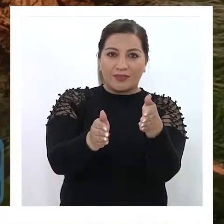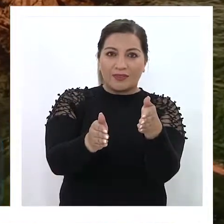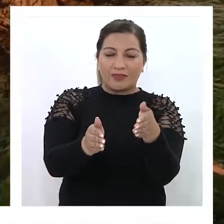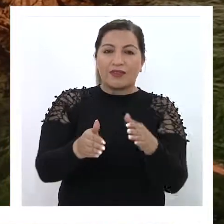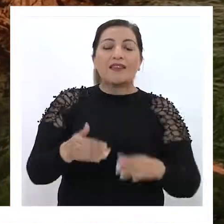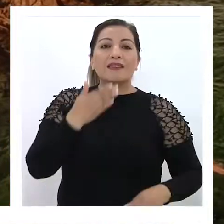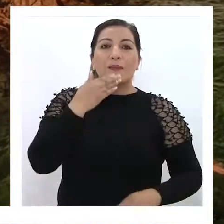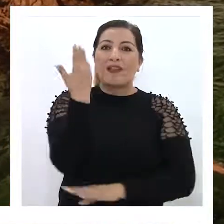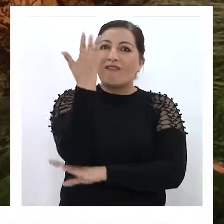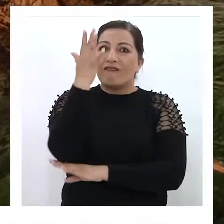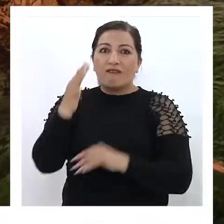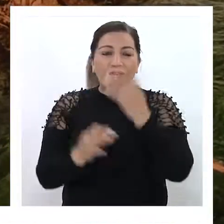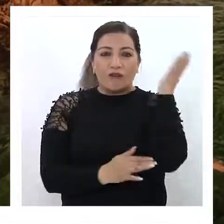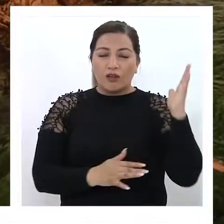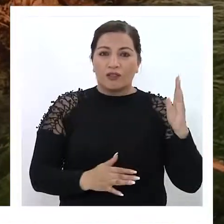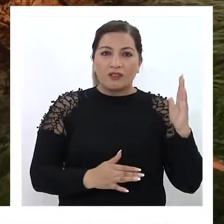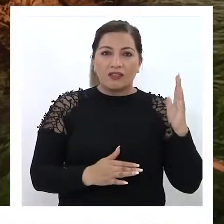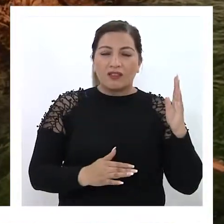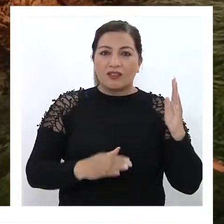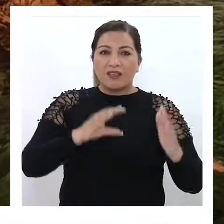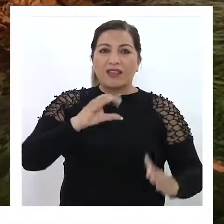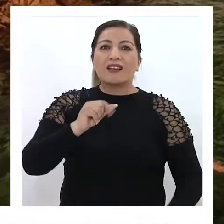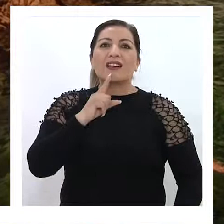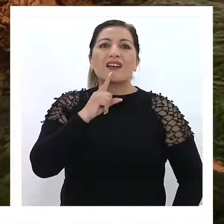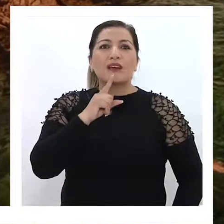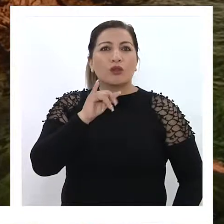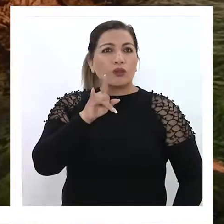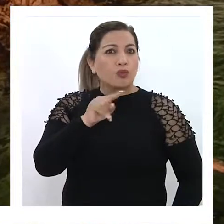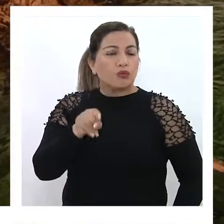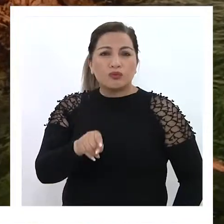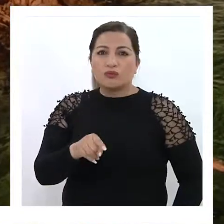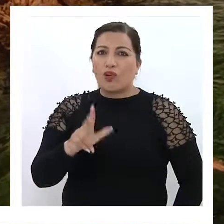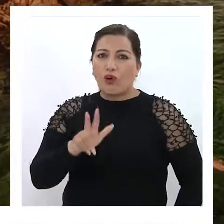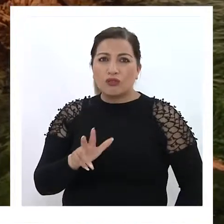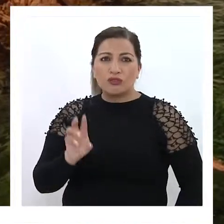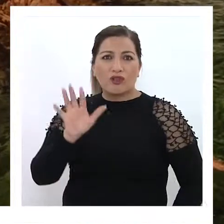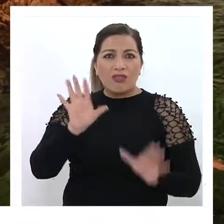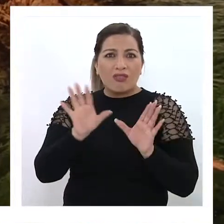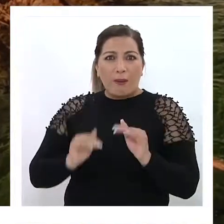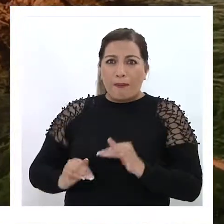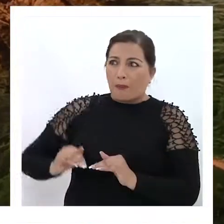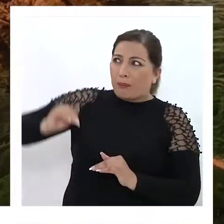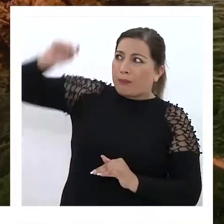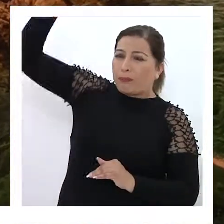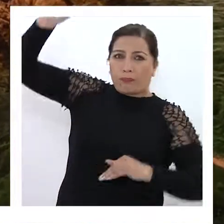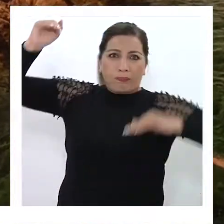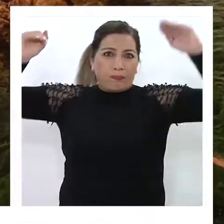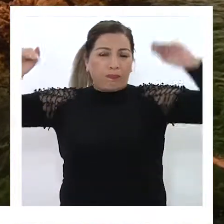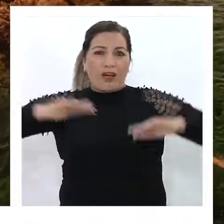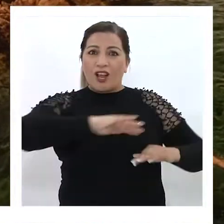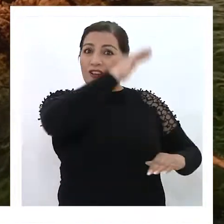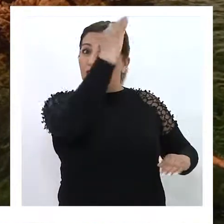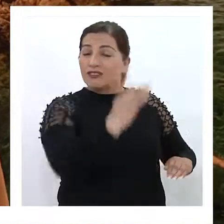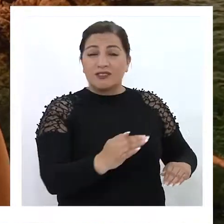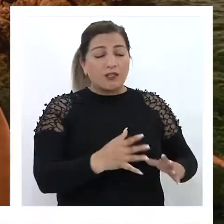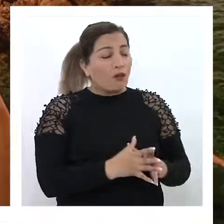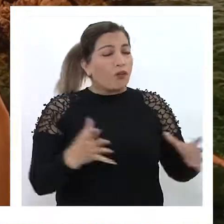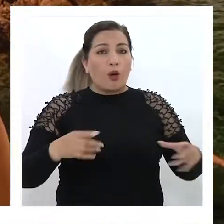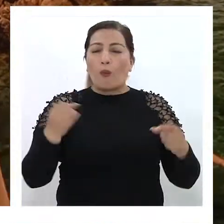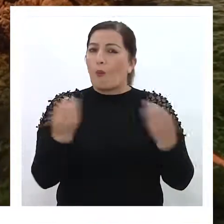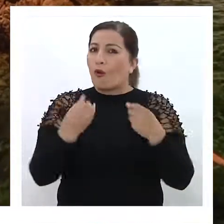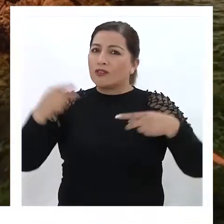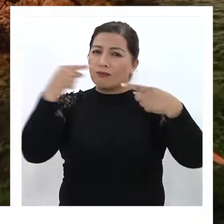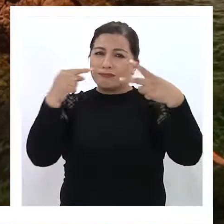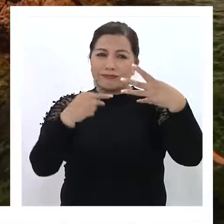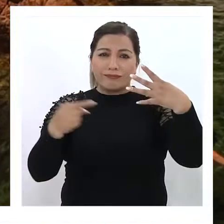mismo bosque cactus de Ancovinto, cactus de ocho o diez metros, la inmensidad de los cerros, es un